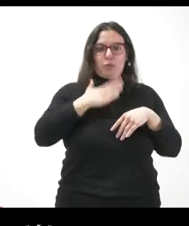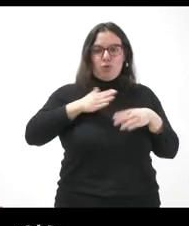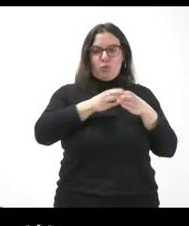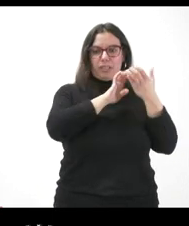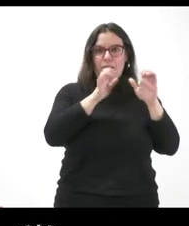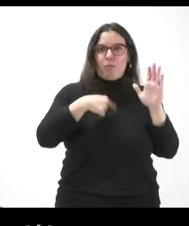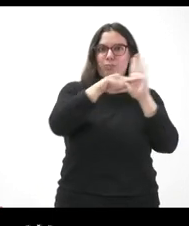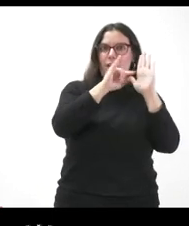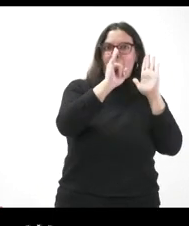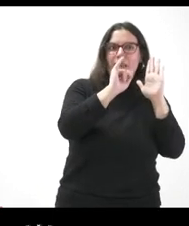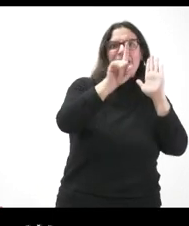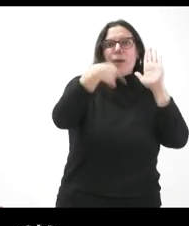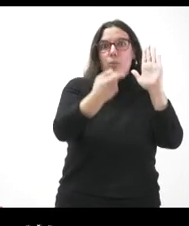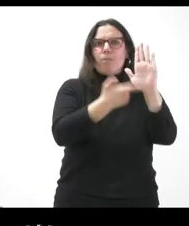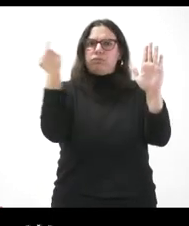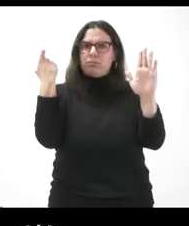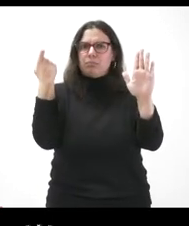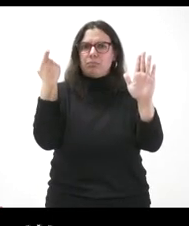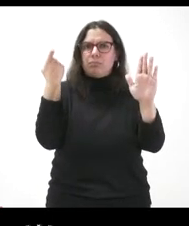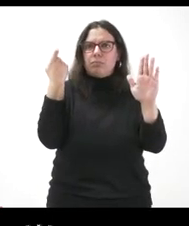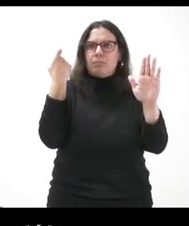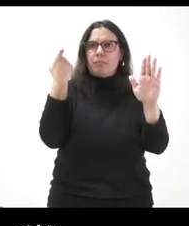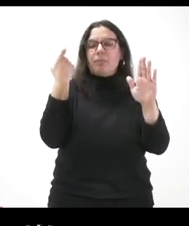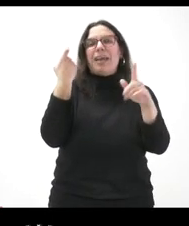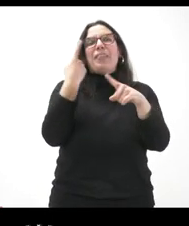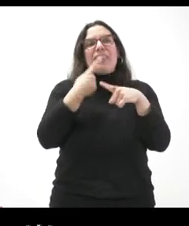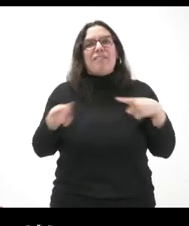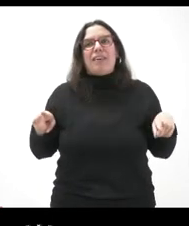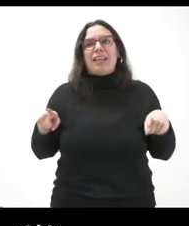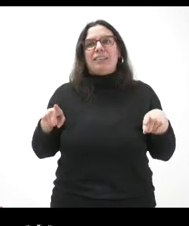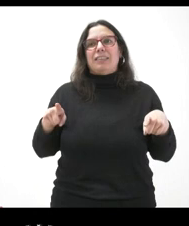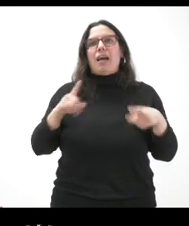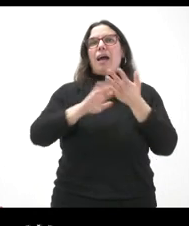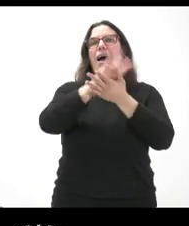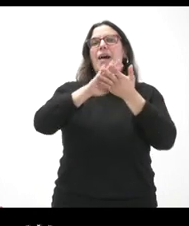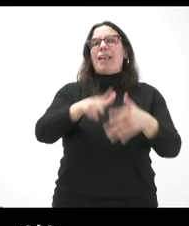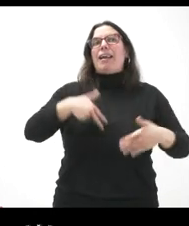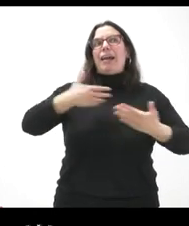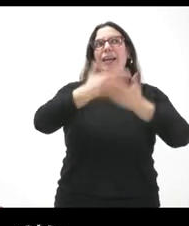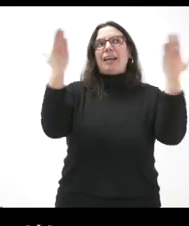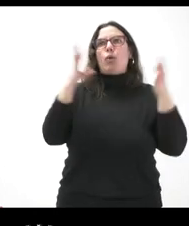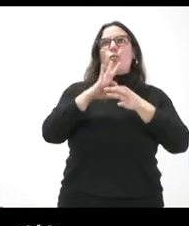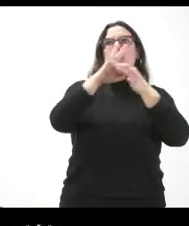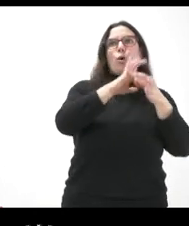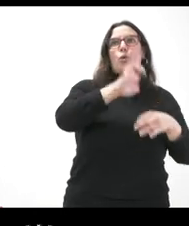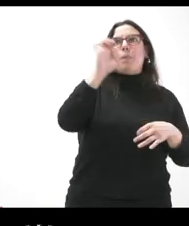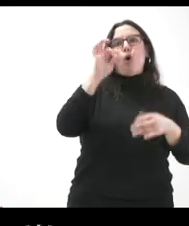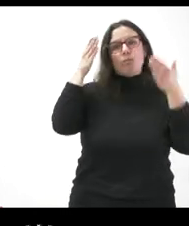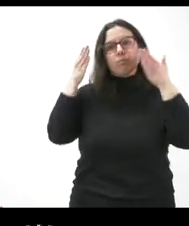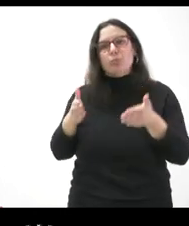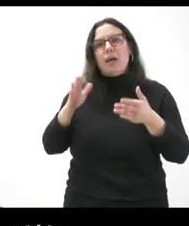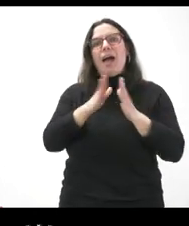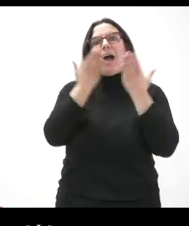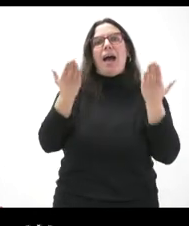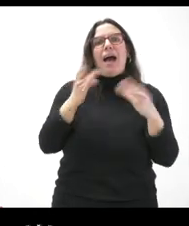y León, y por qué se suprimen de manera deliberada. No es lo mismo hablar en general de la Unión Europea que hablar de la Agenda 2030 y luego